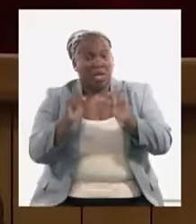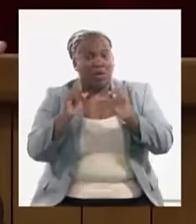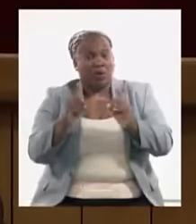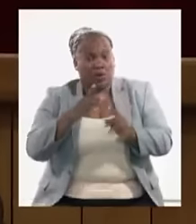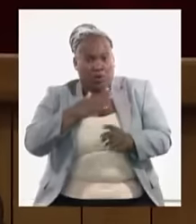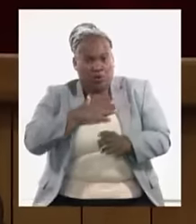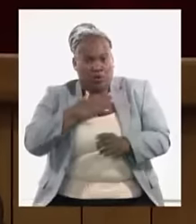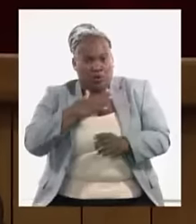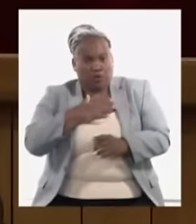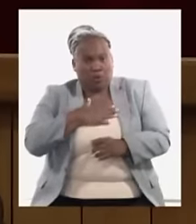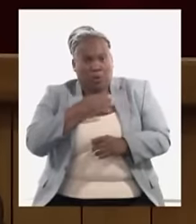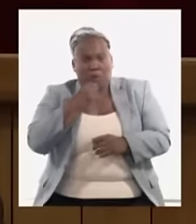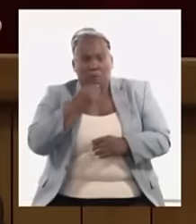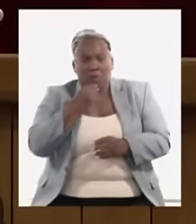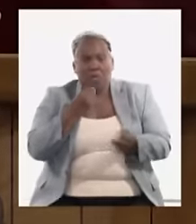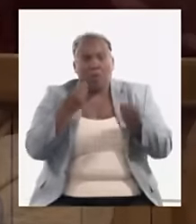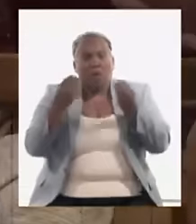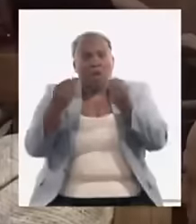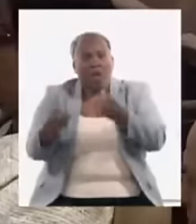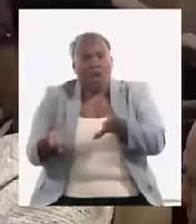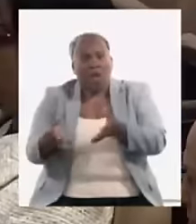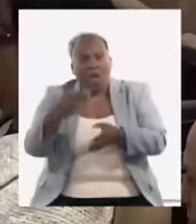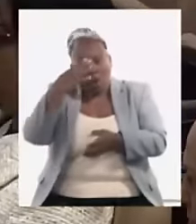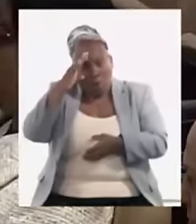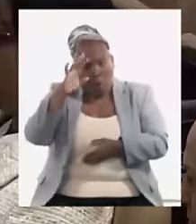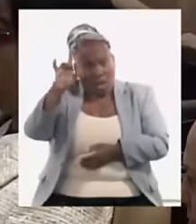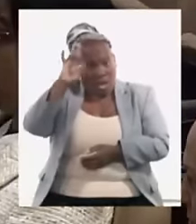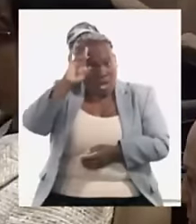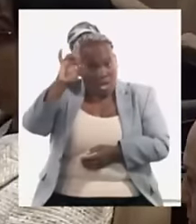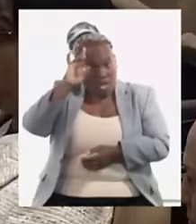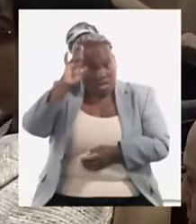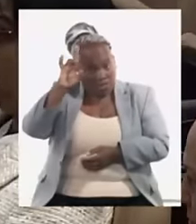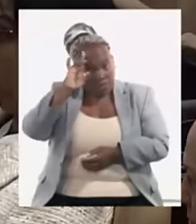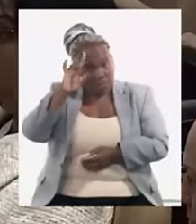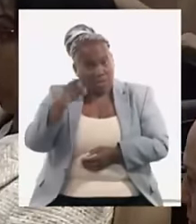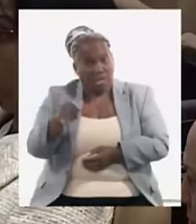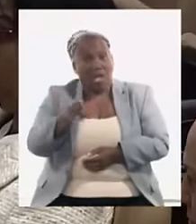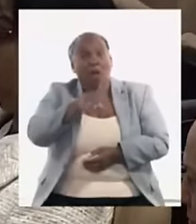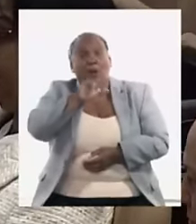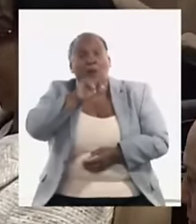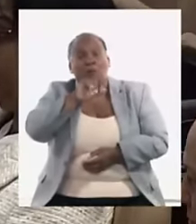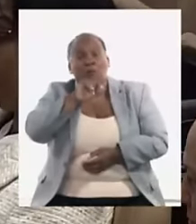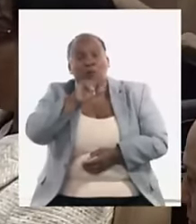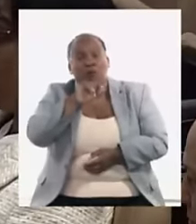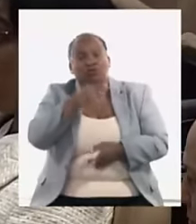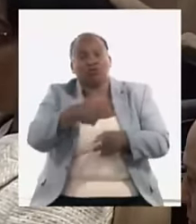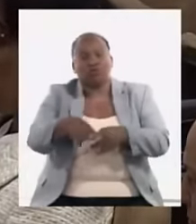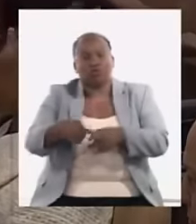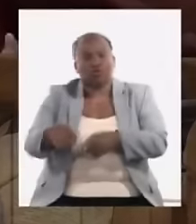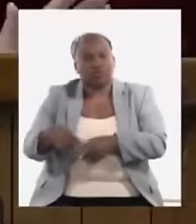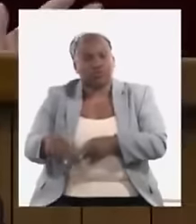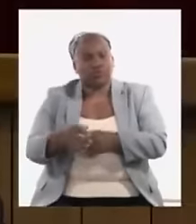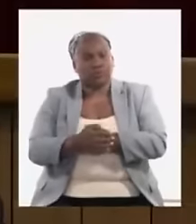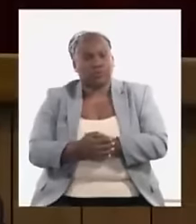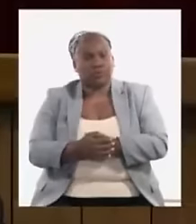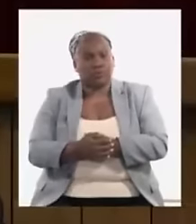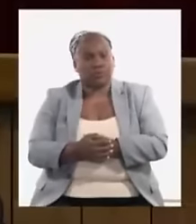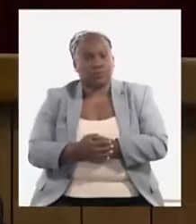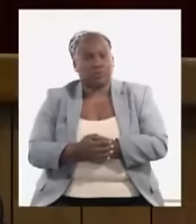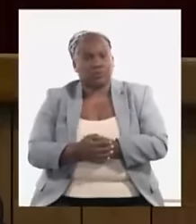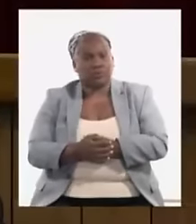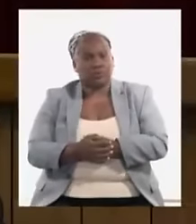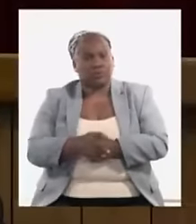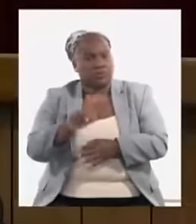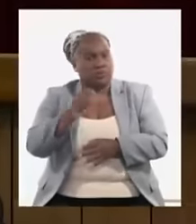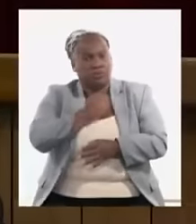le podemos ofrecer a Cuba leche pollo varias cosas y no quiere que le